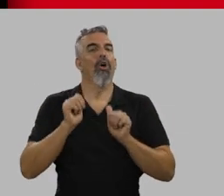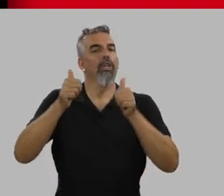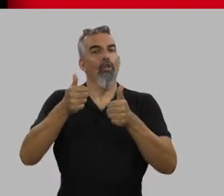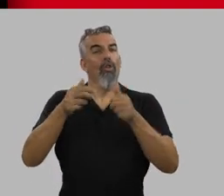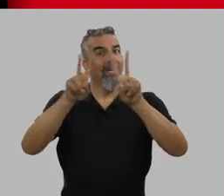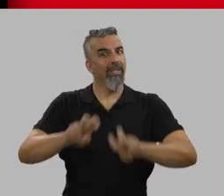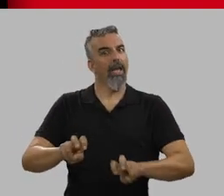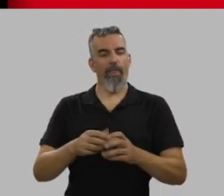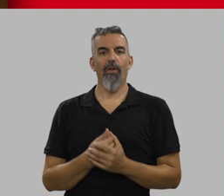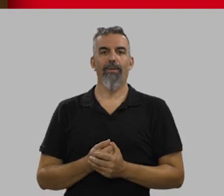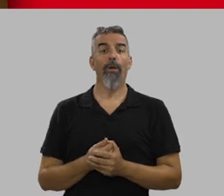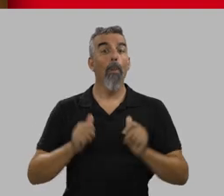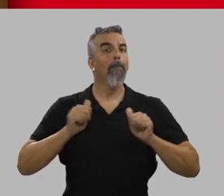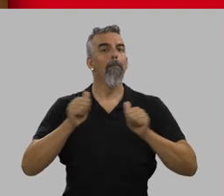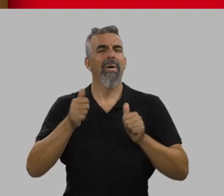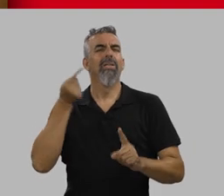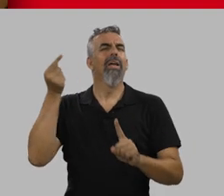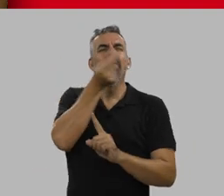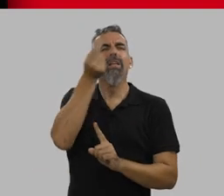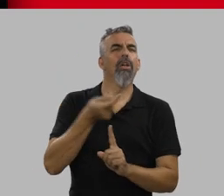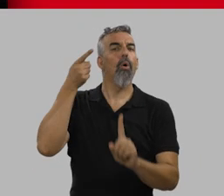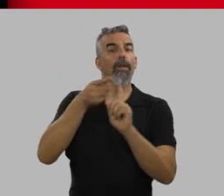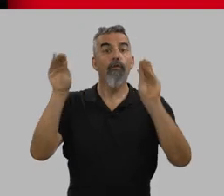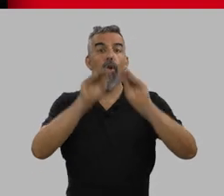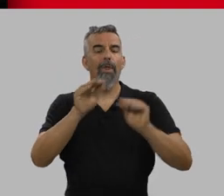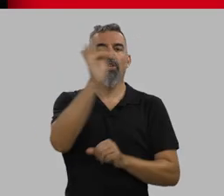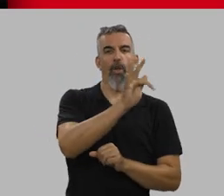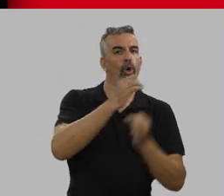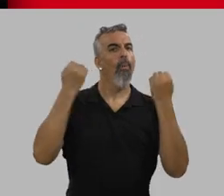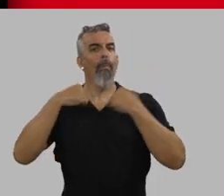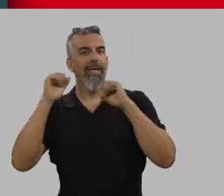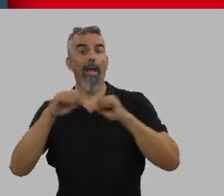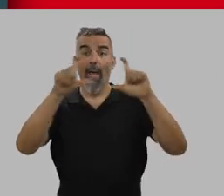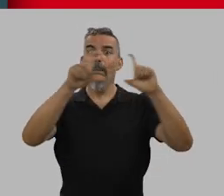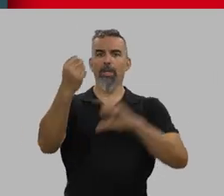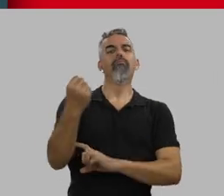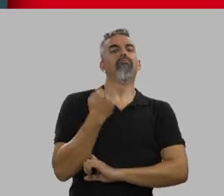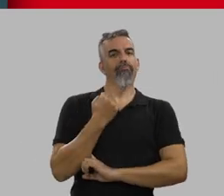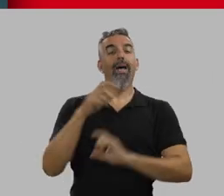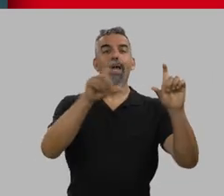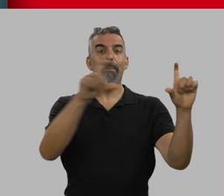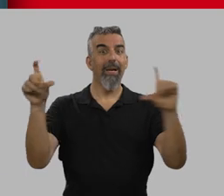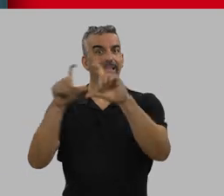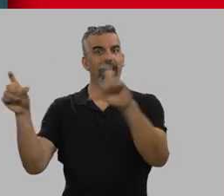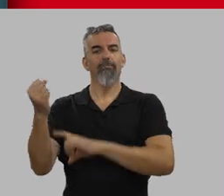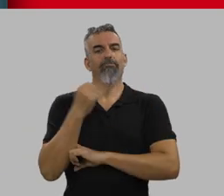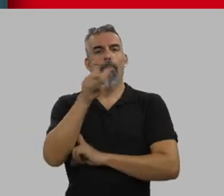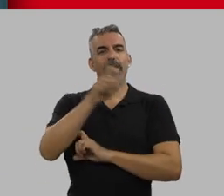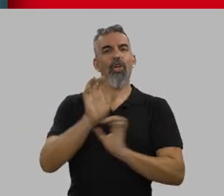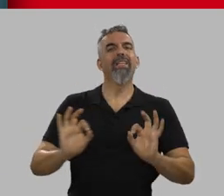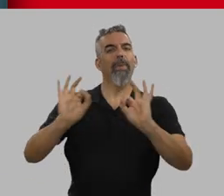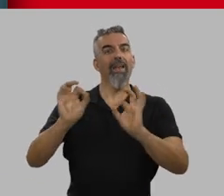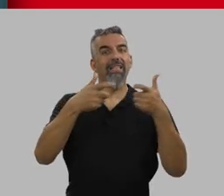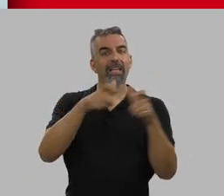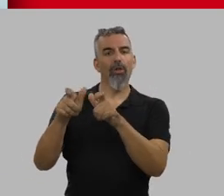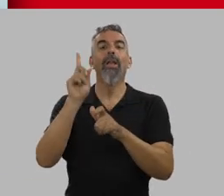último bloque de competencias transversales como introducción a la investigación. El máster está diseñado para ofrecer formación teórico práctica con el